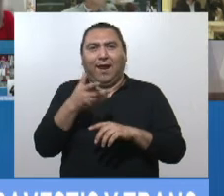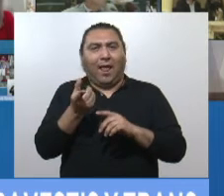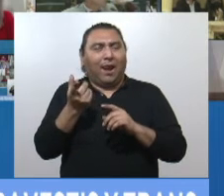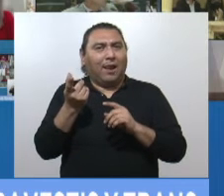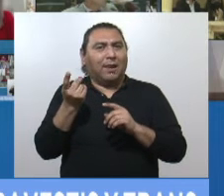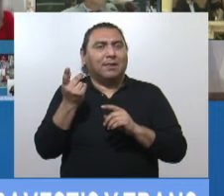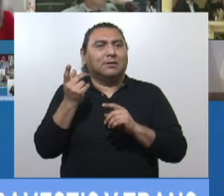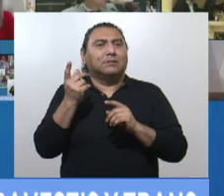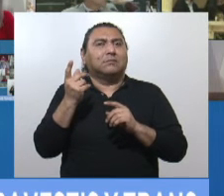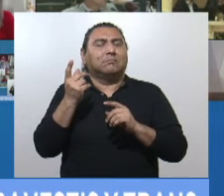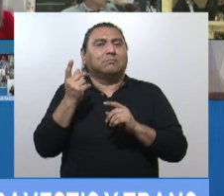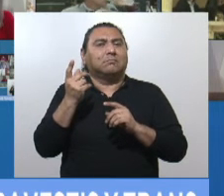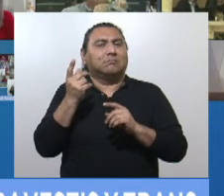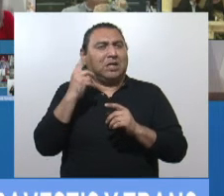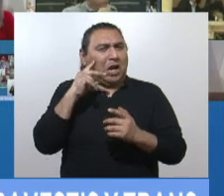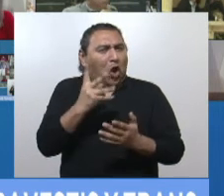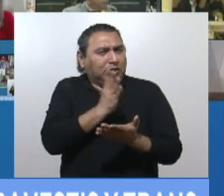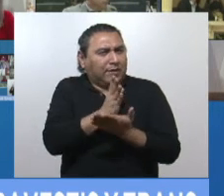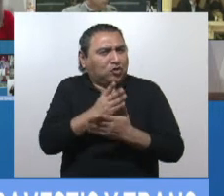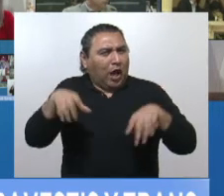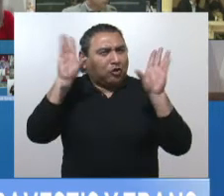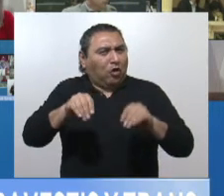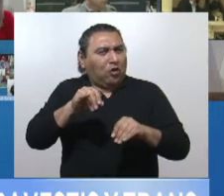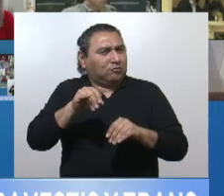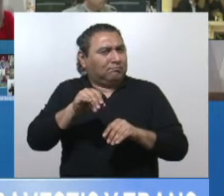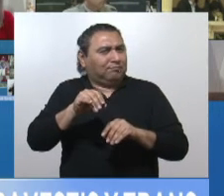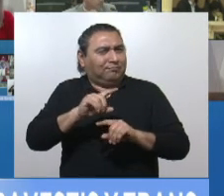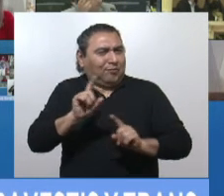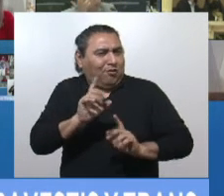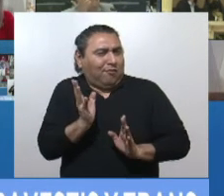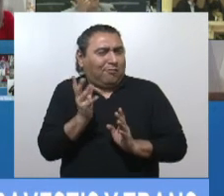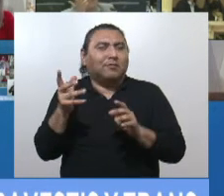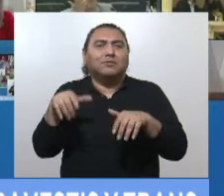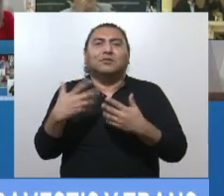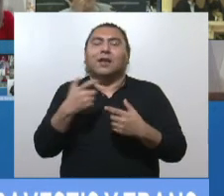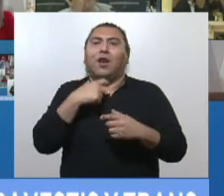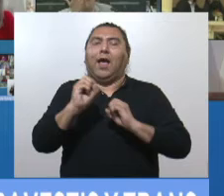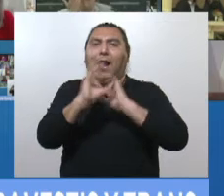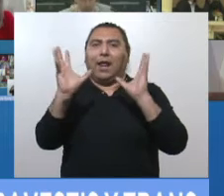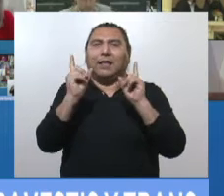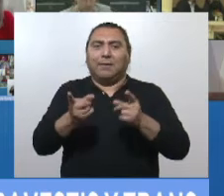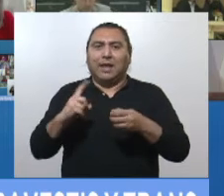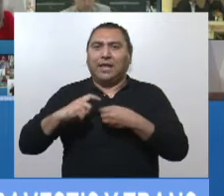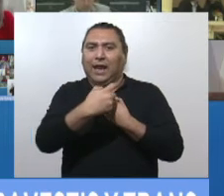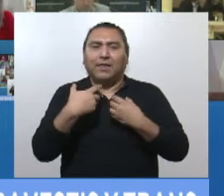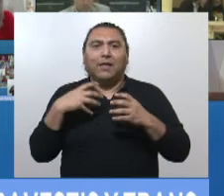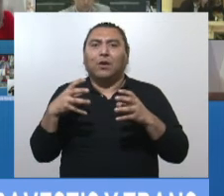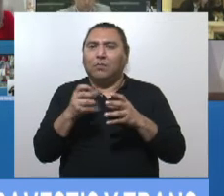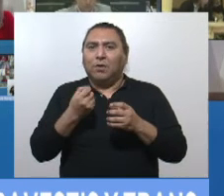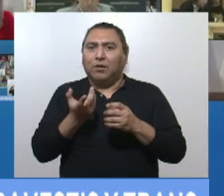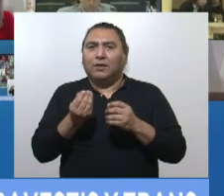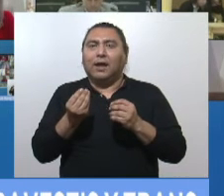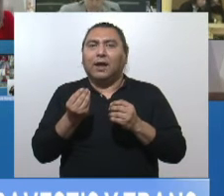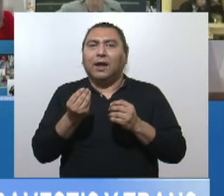reconocen los derechos a todos. Entonces, por eso he tomado la determinación y sobre todo para aclararle a los integrantes de mi interbloque de cambiar